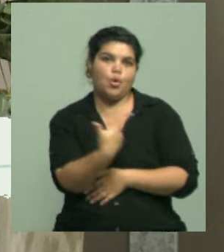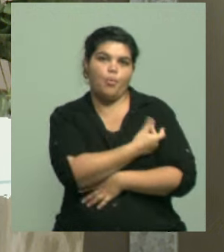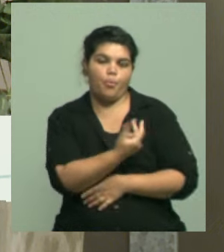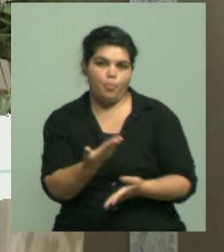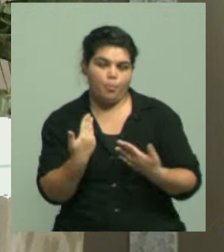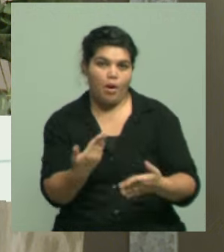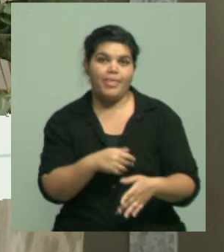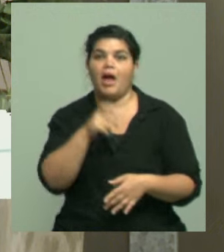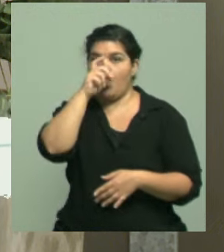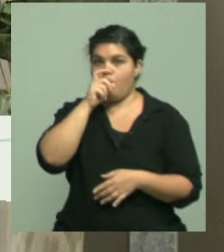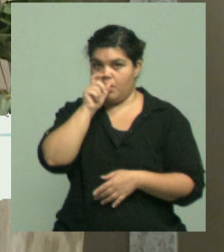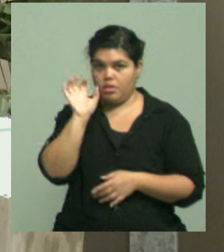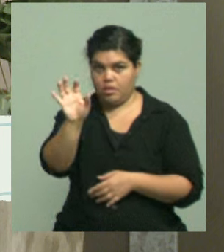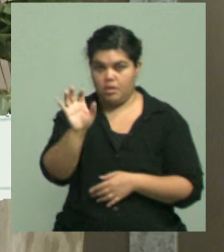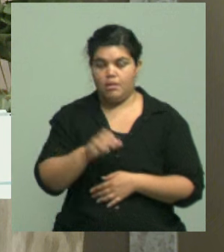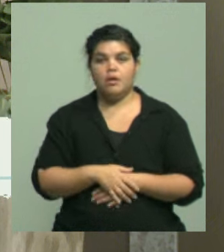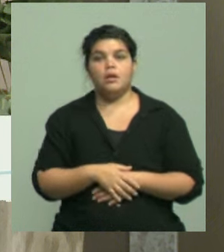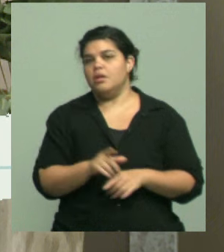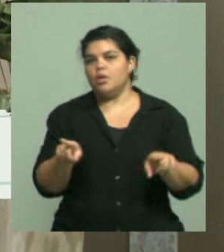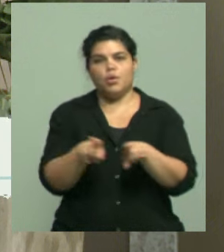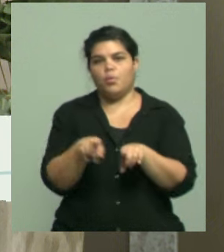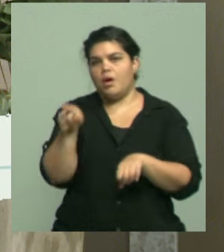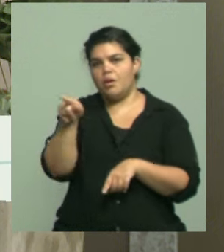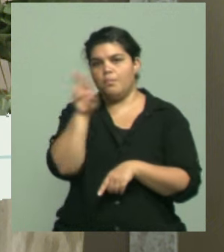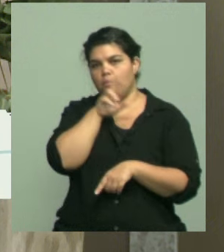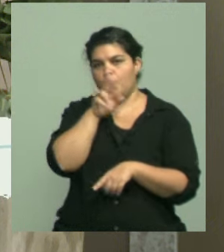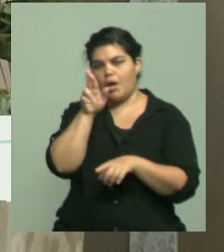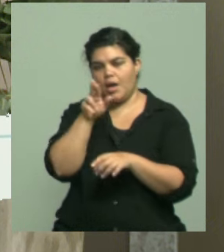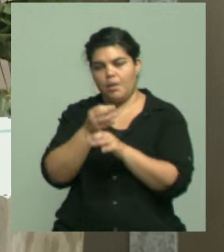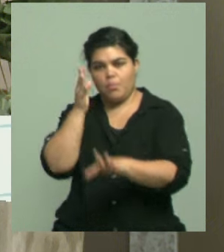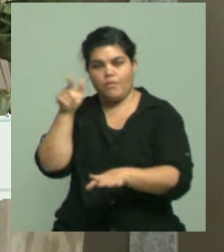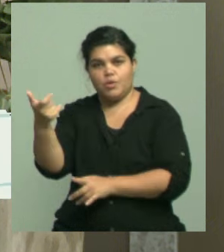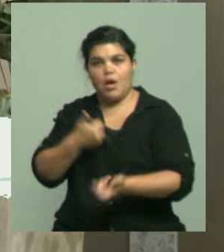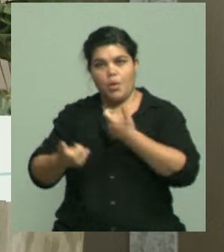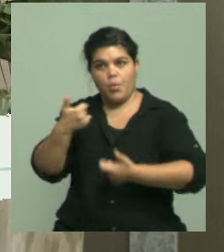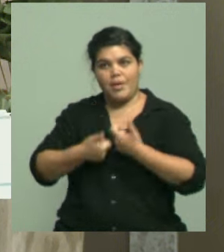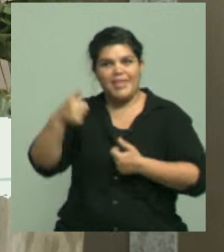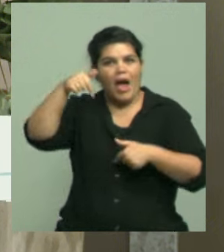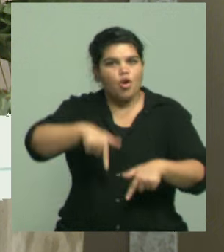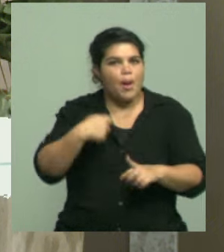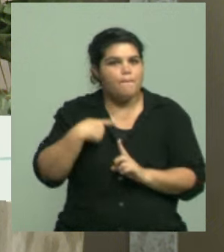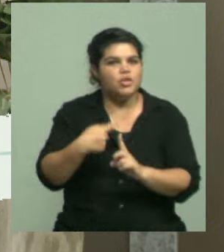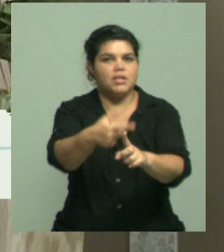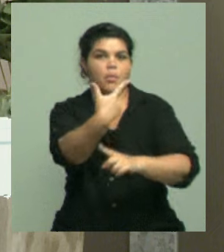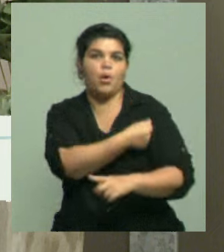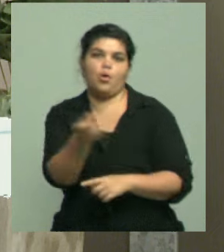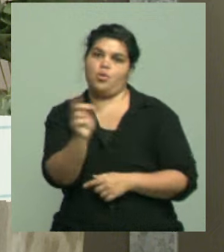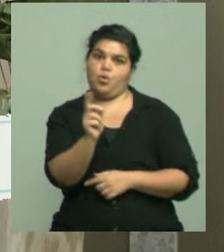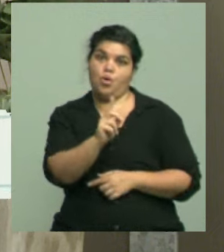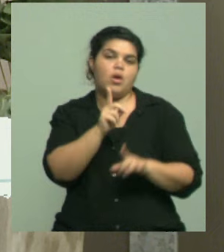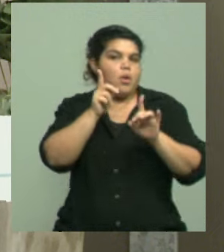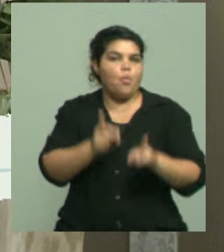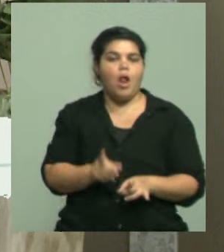decir también, como nos decía María Codina, que al menos para este brote no es muy positivo la vacunación, bueno, Corrientes entiende que